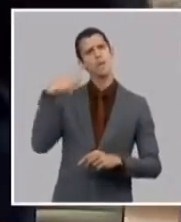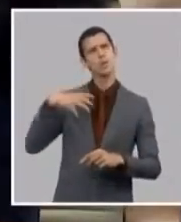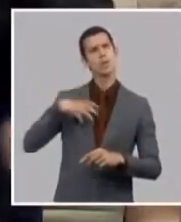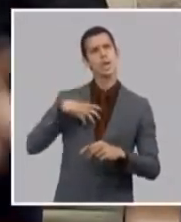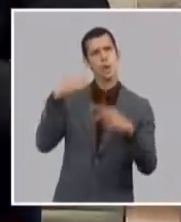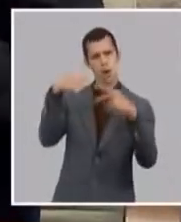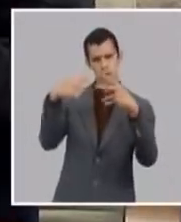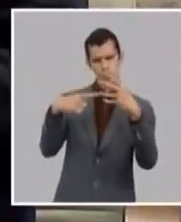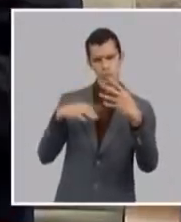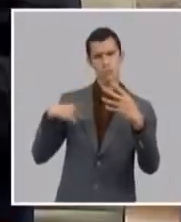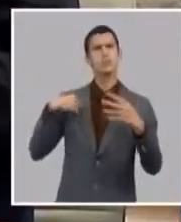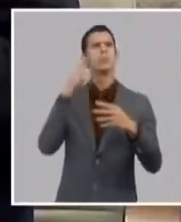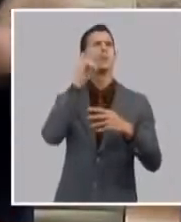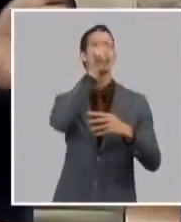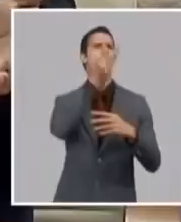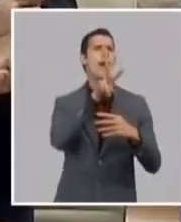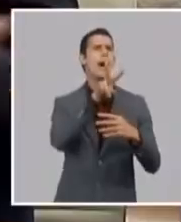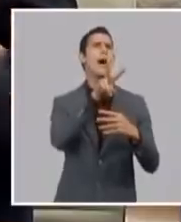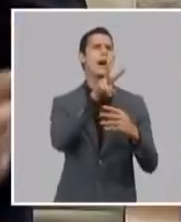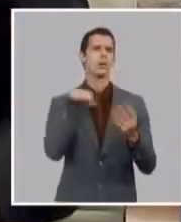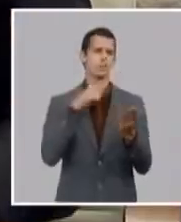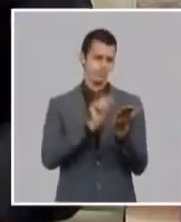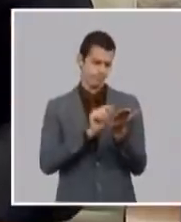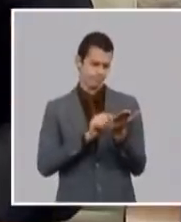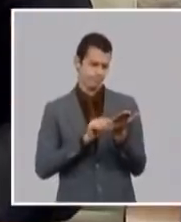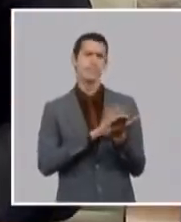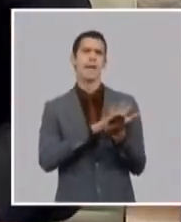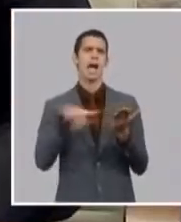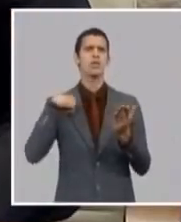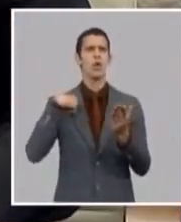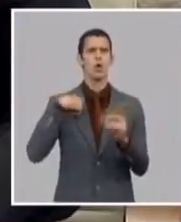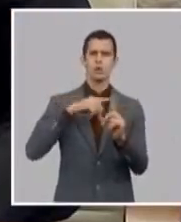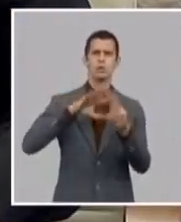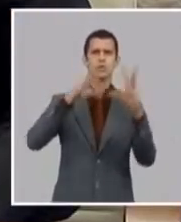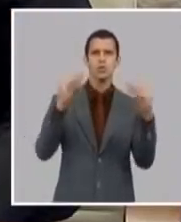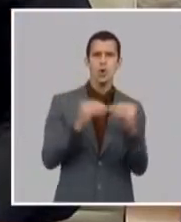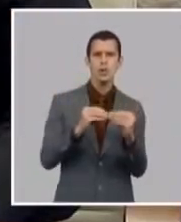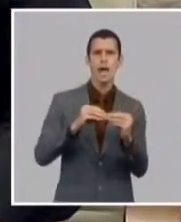dentro de esa capacidad usted puede traer los alimentos puede traer